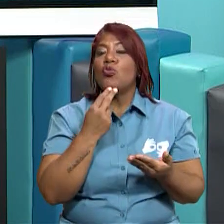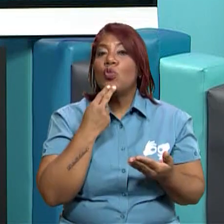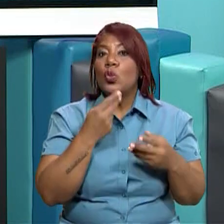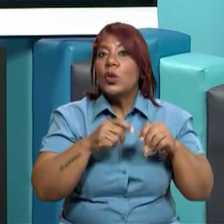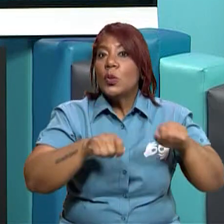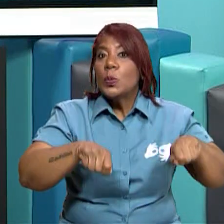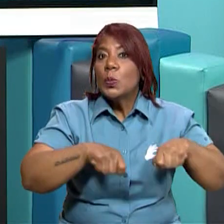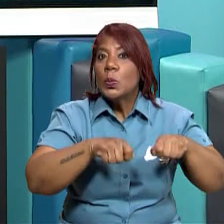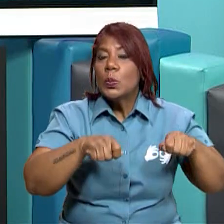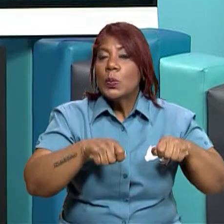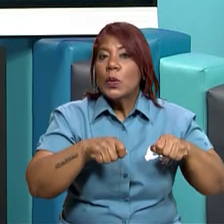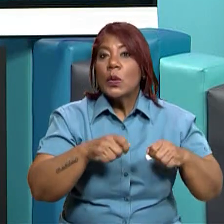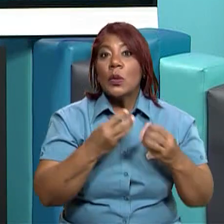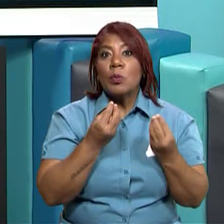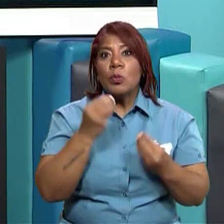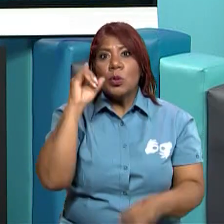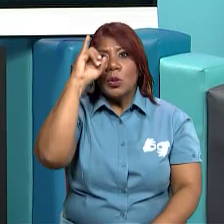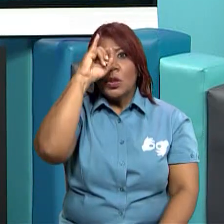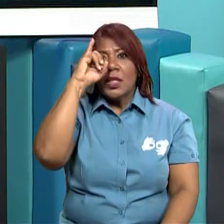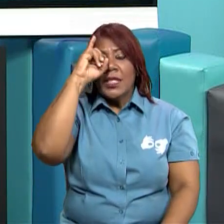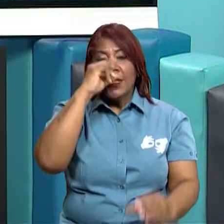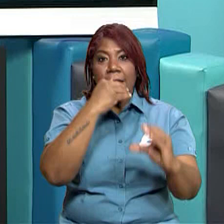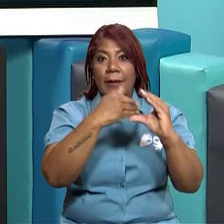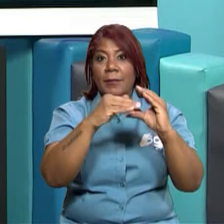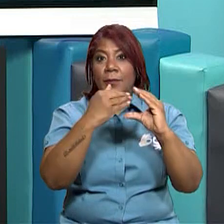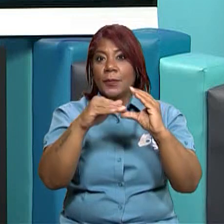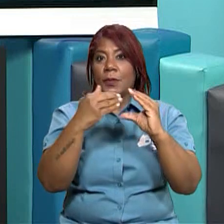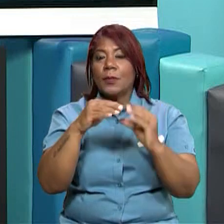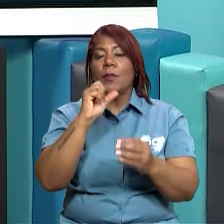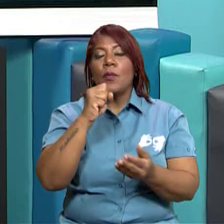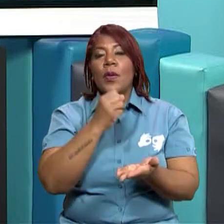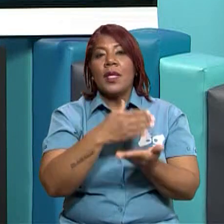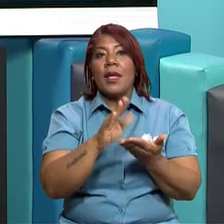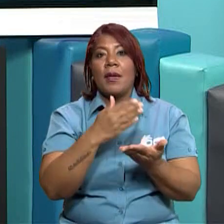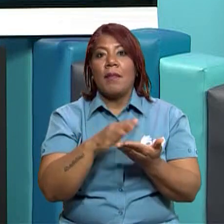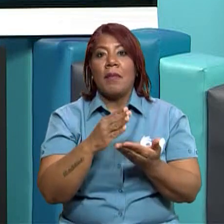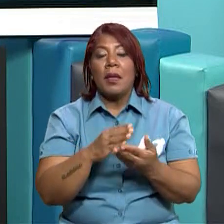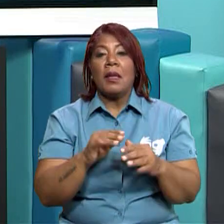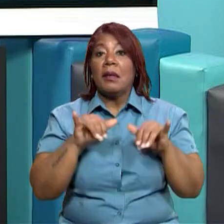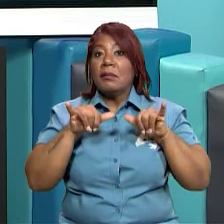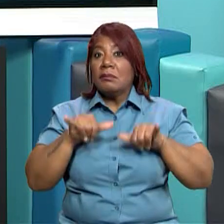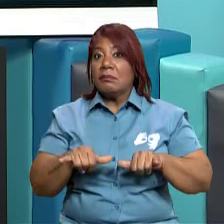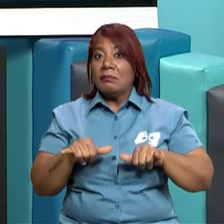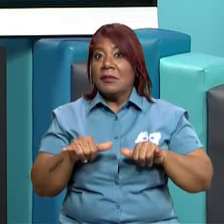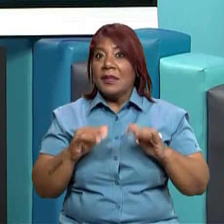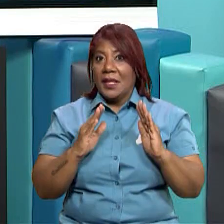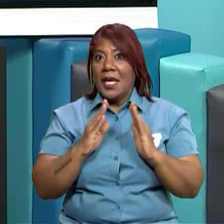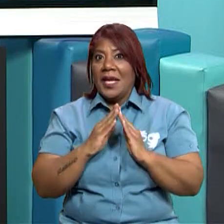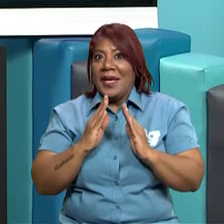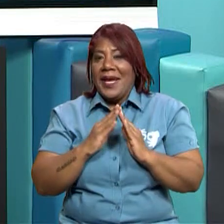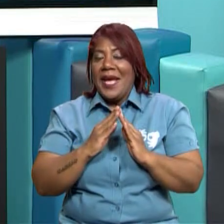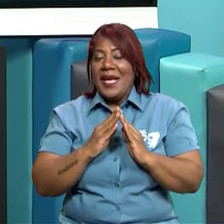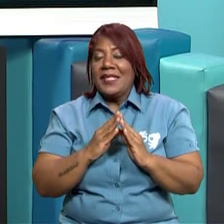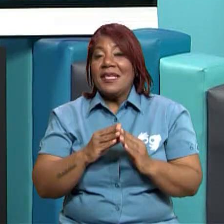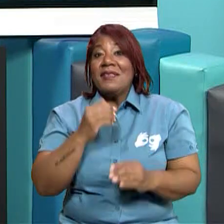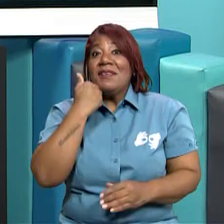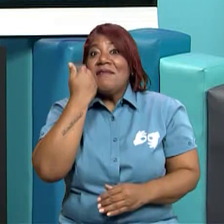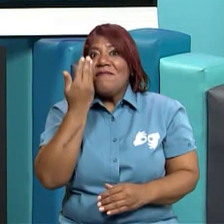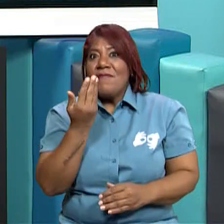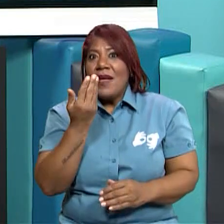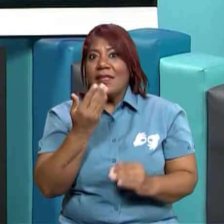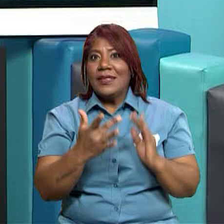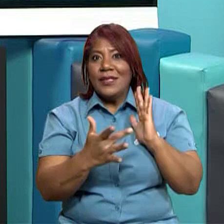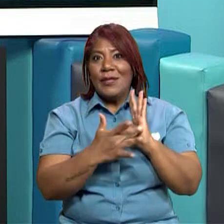para hacer su venta de su producto. No tiene que salir de su casa y a través de esa tecnología